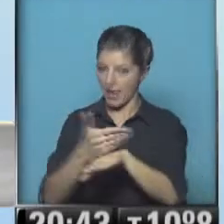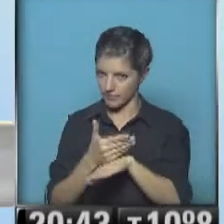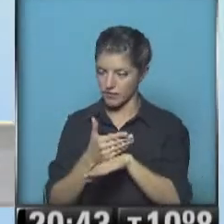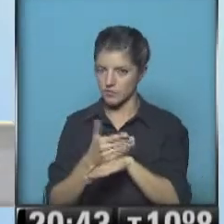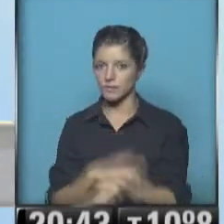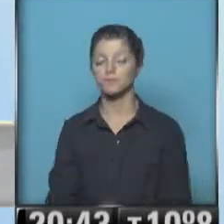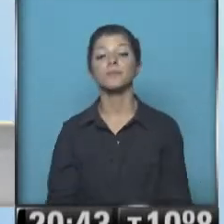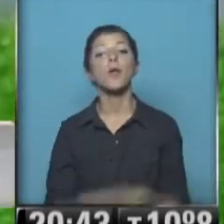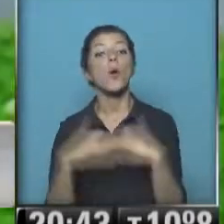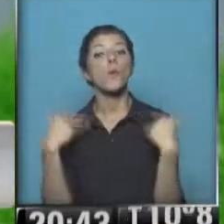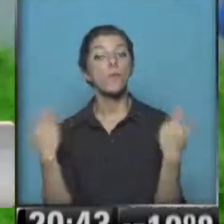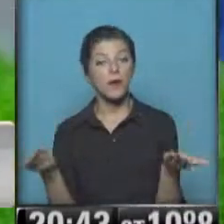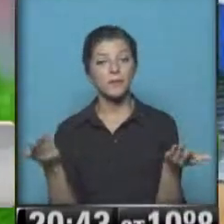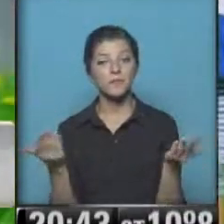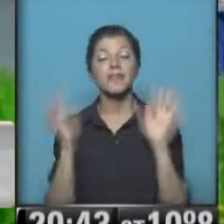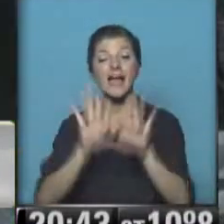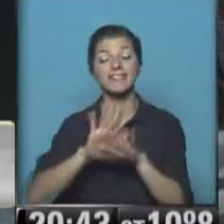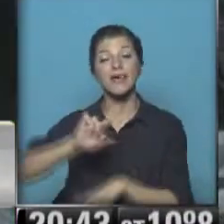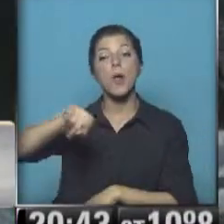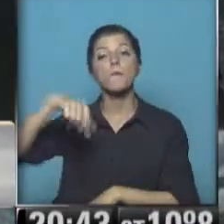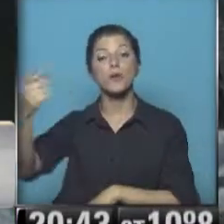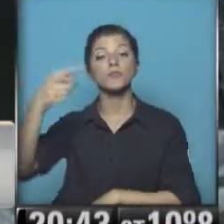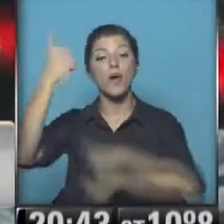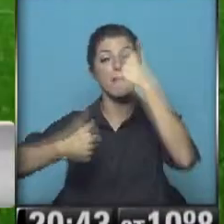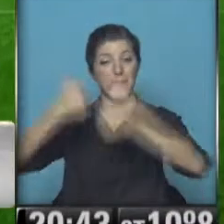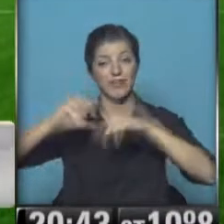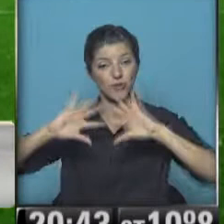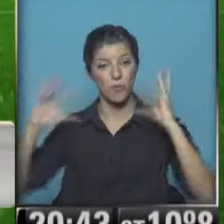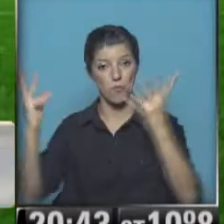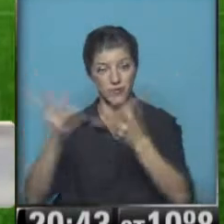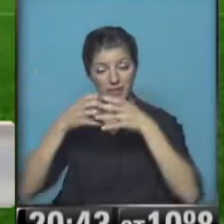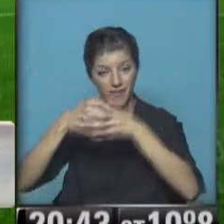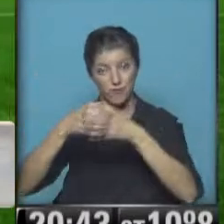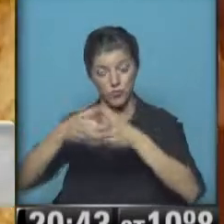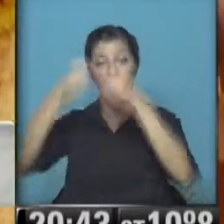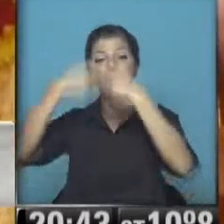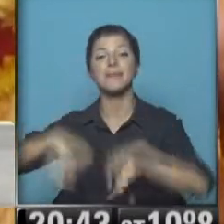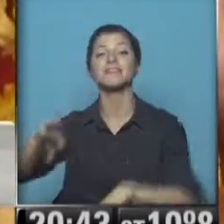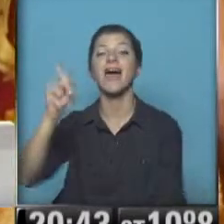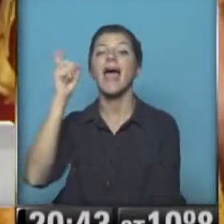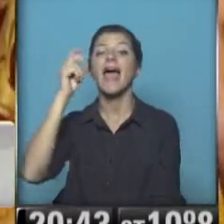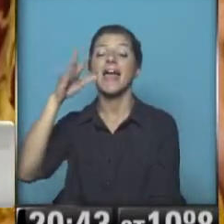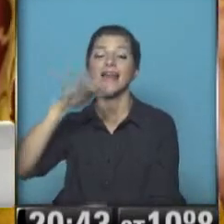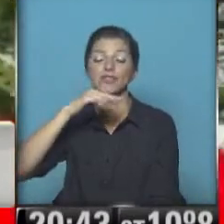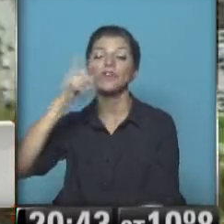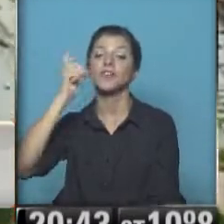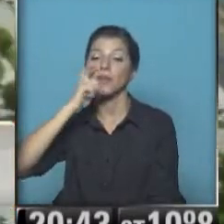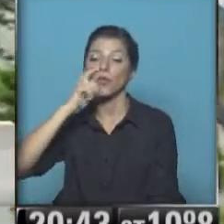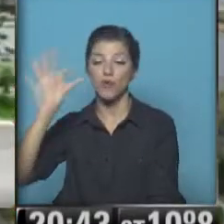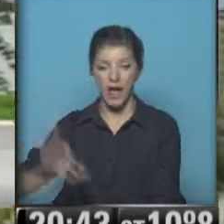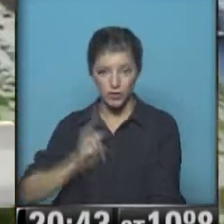Bueno, de esta manera la próxima Copa del Mundo comenzará el 14 de junio de 2018